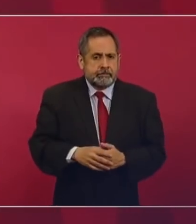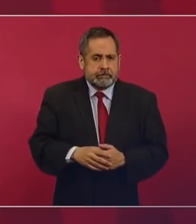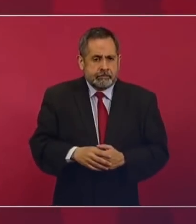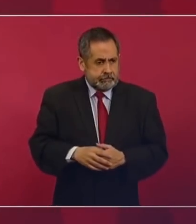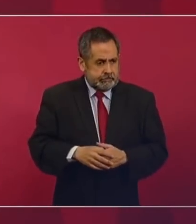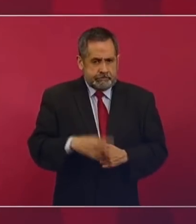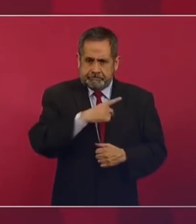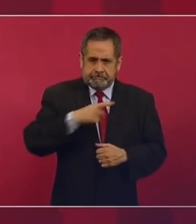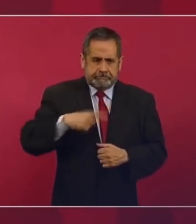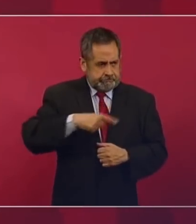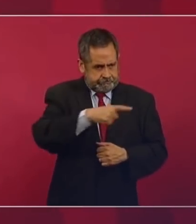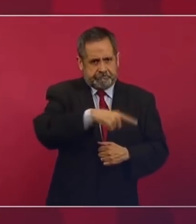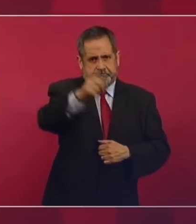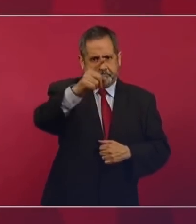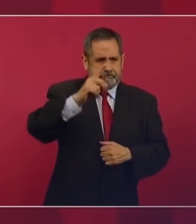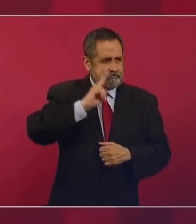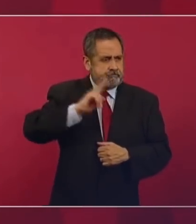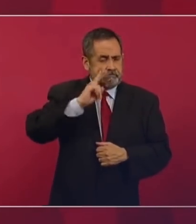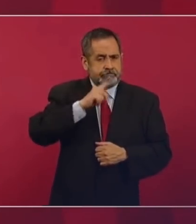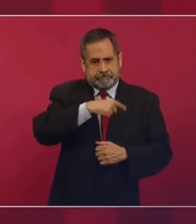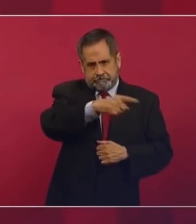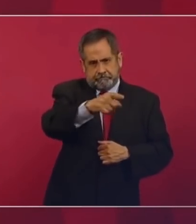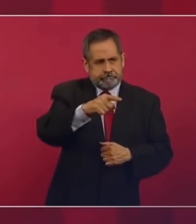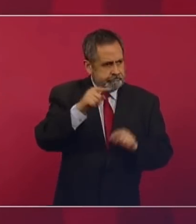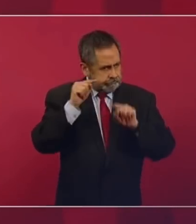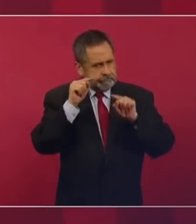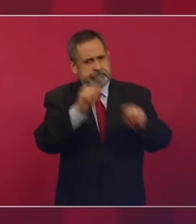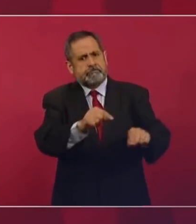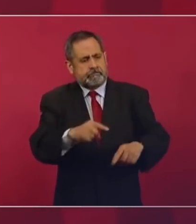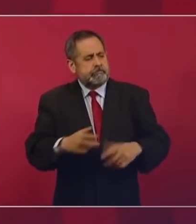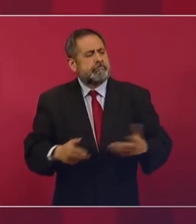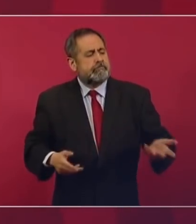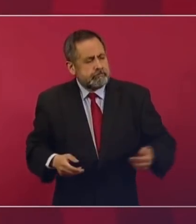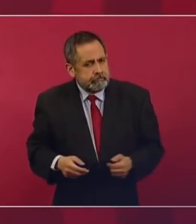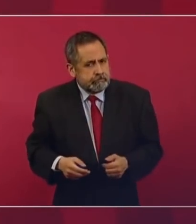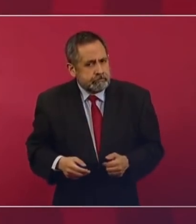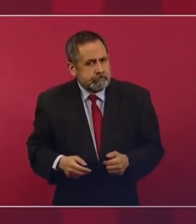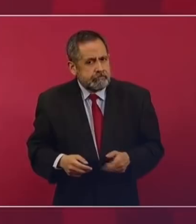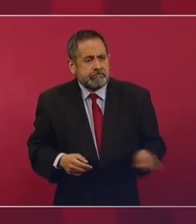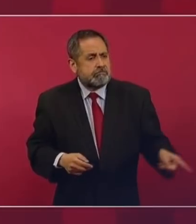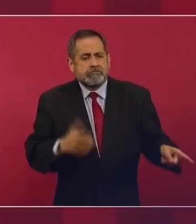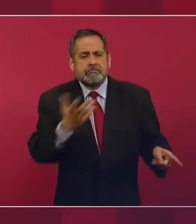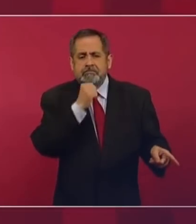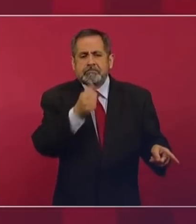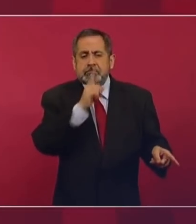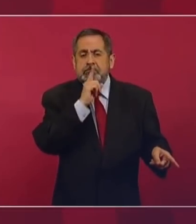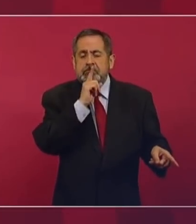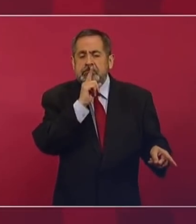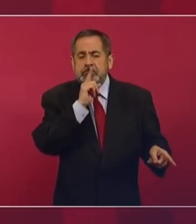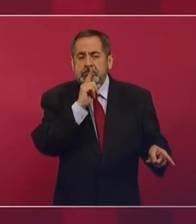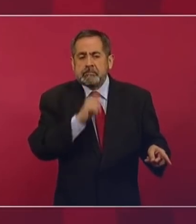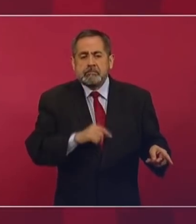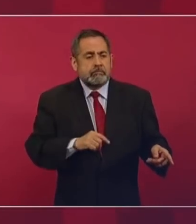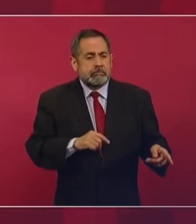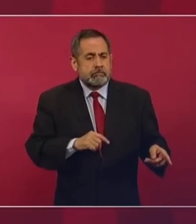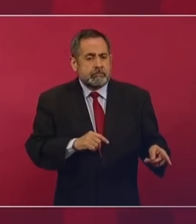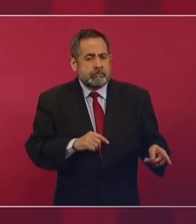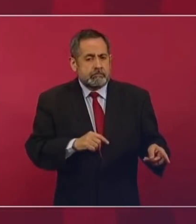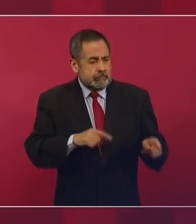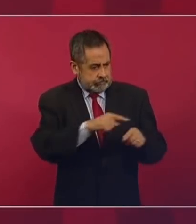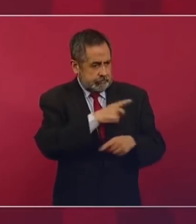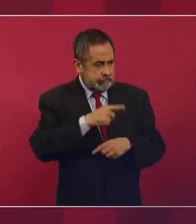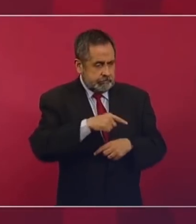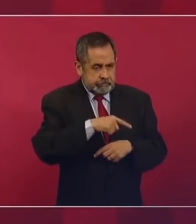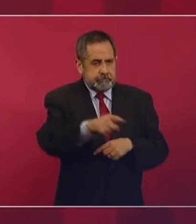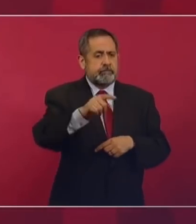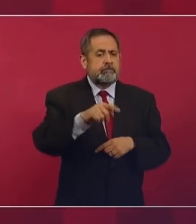fueran ahí a Puerto